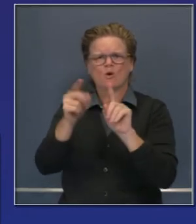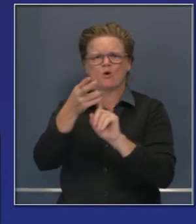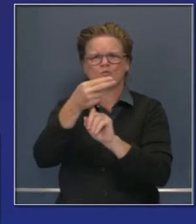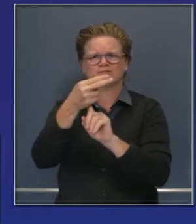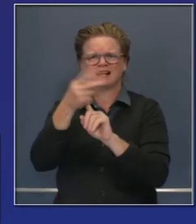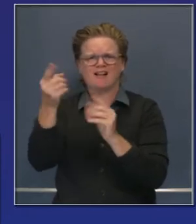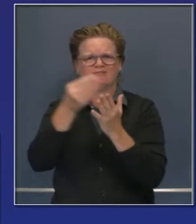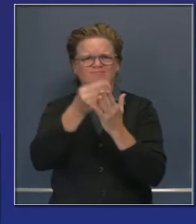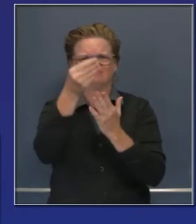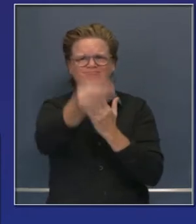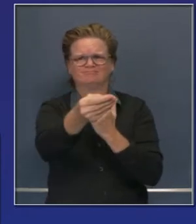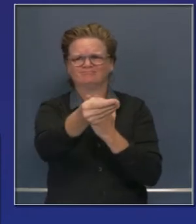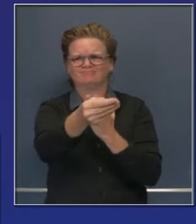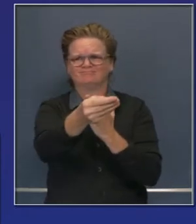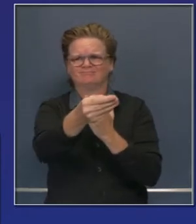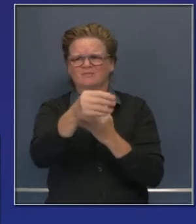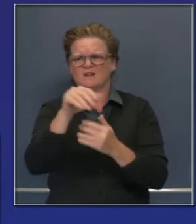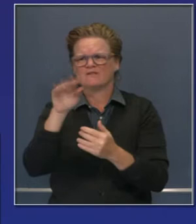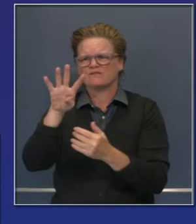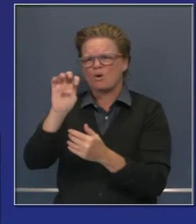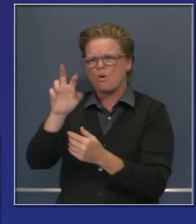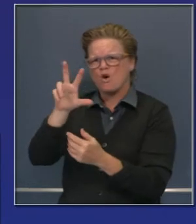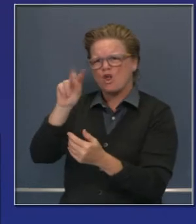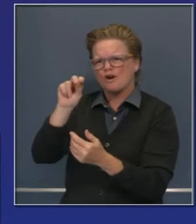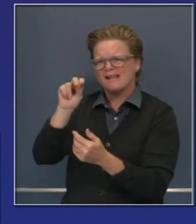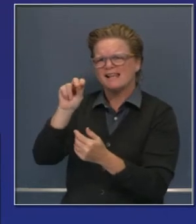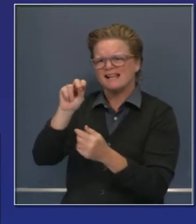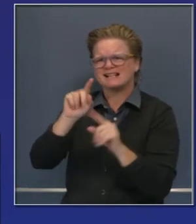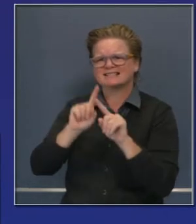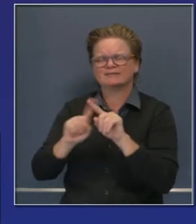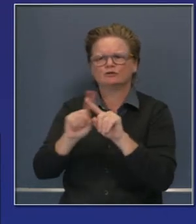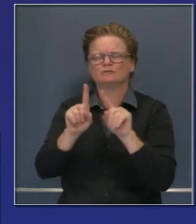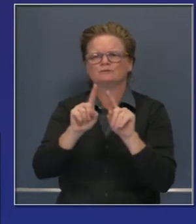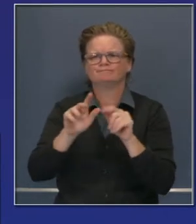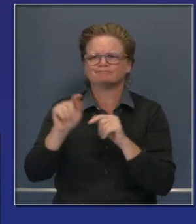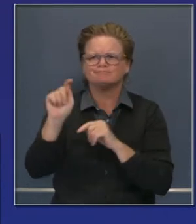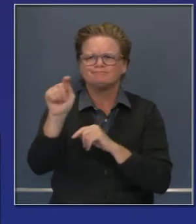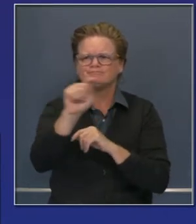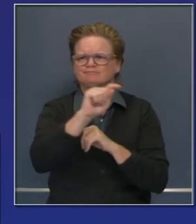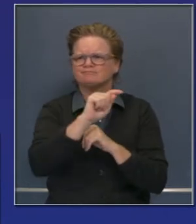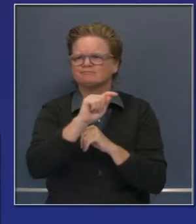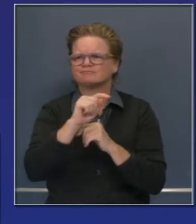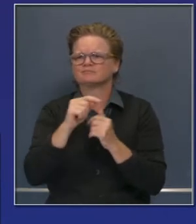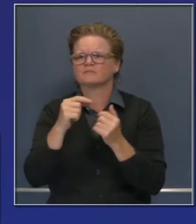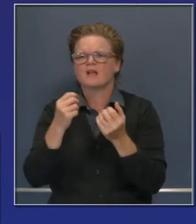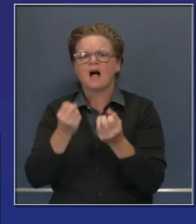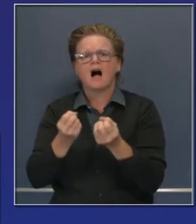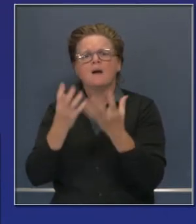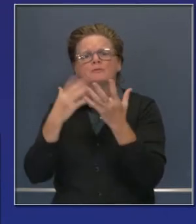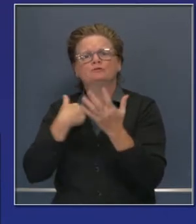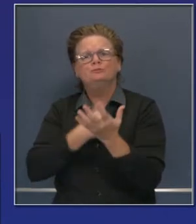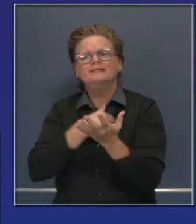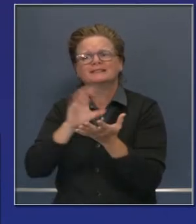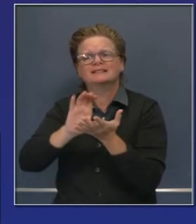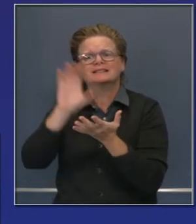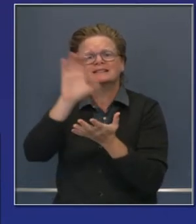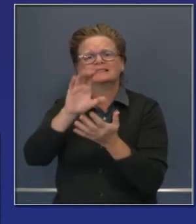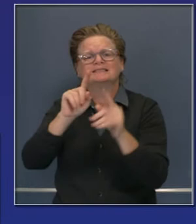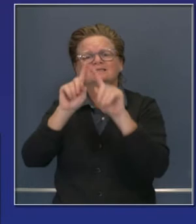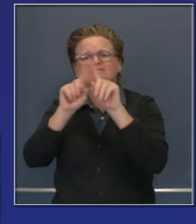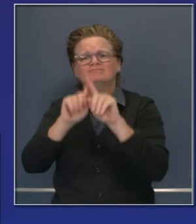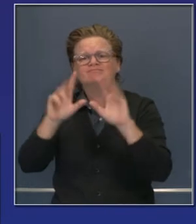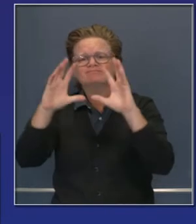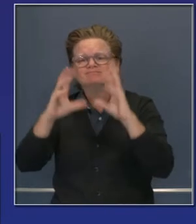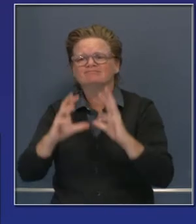convertir a doscientas treinta unidades que estarán disponibles así. El costo de estos programas es